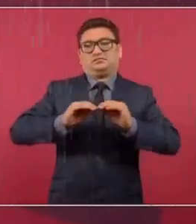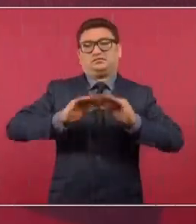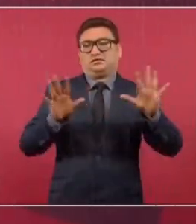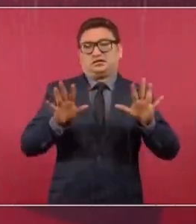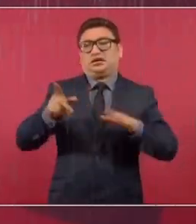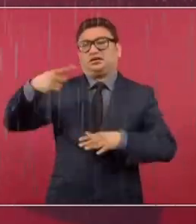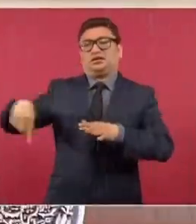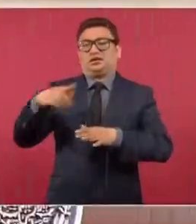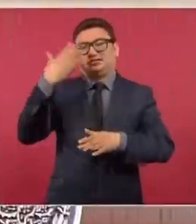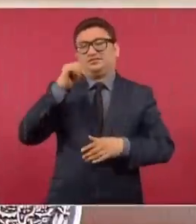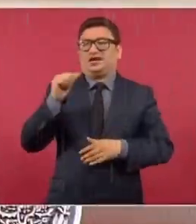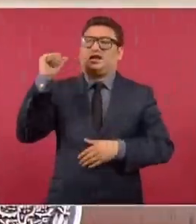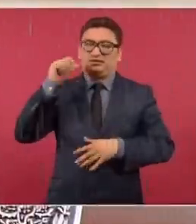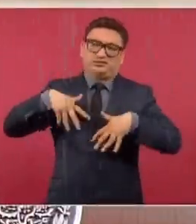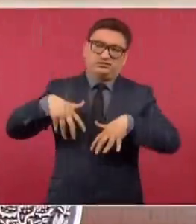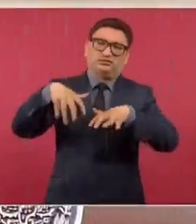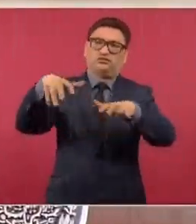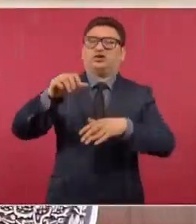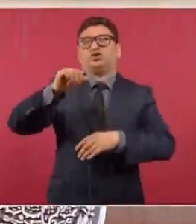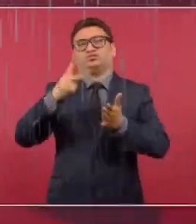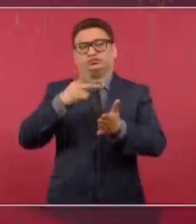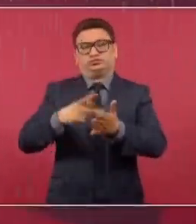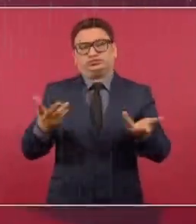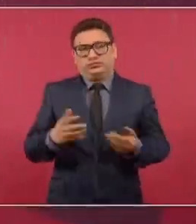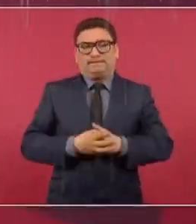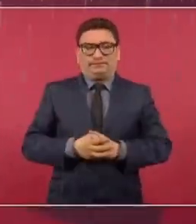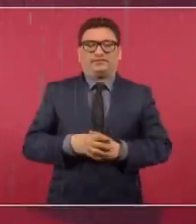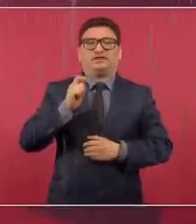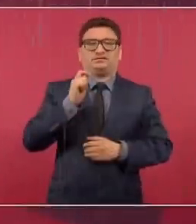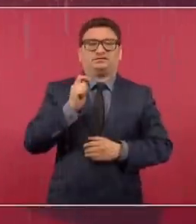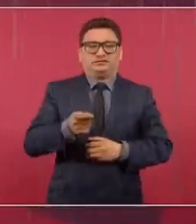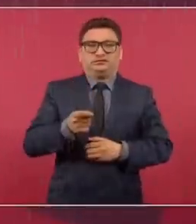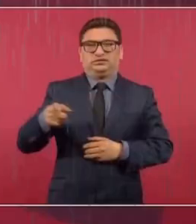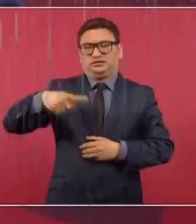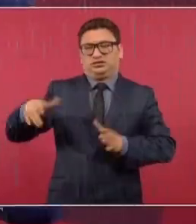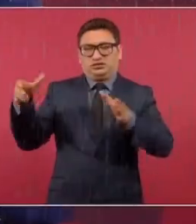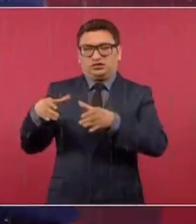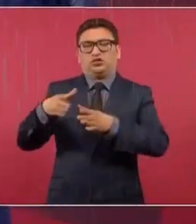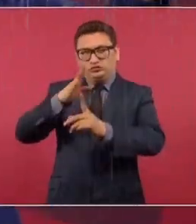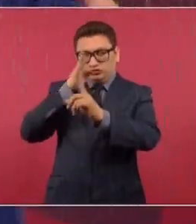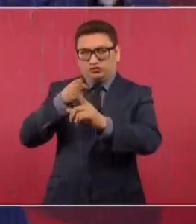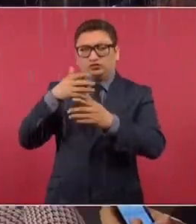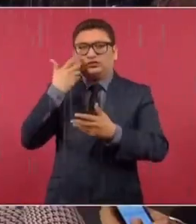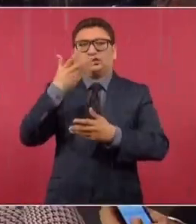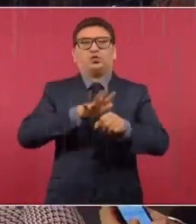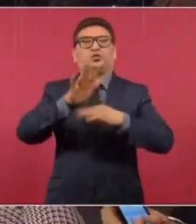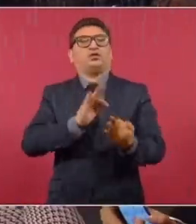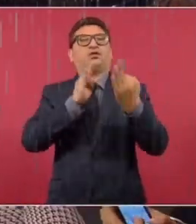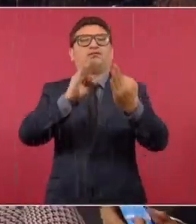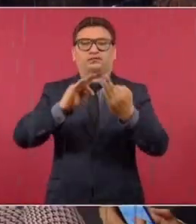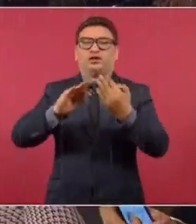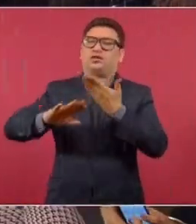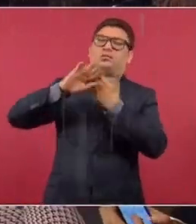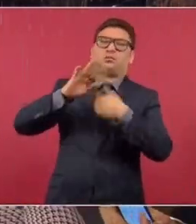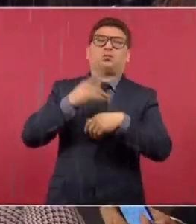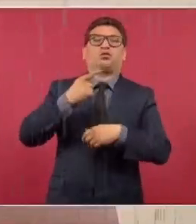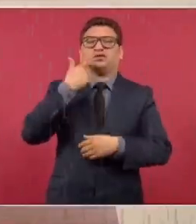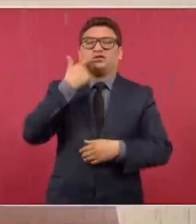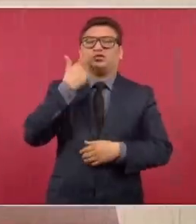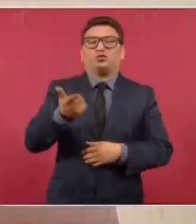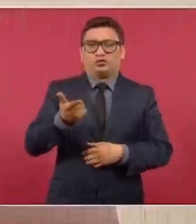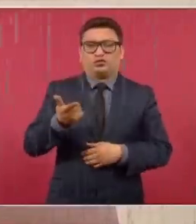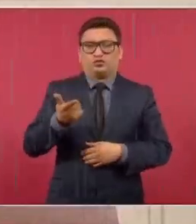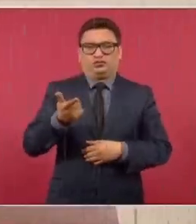la manifestación de ayer y otras que vendrán, pues se encuadran en este propósito de enfrentarnos porque no quieren